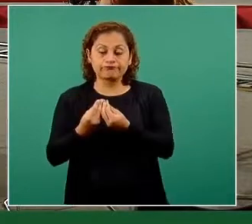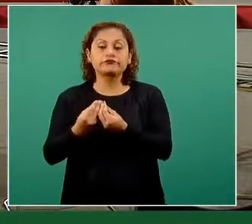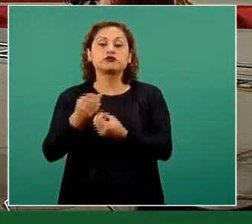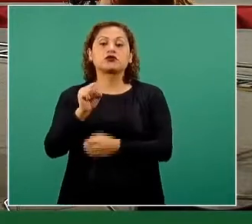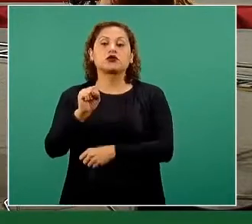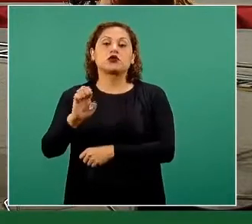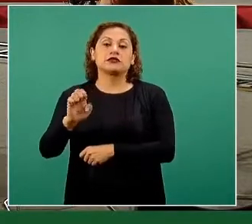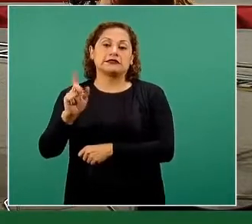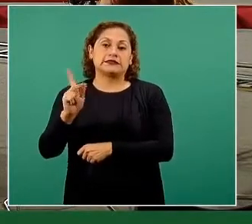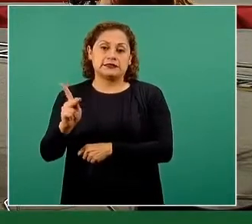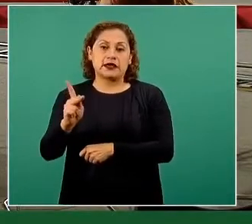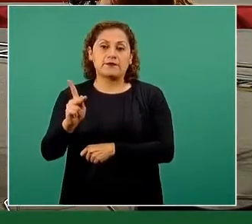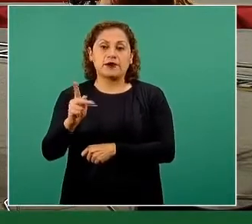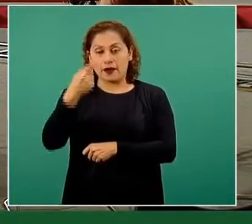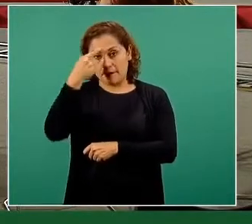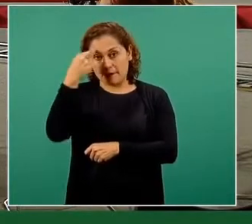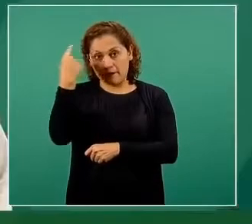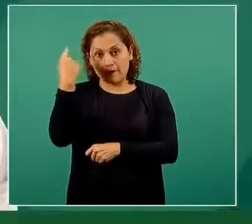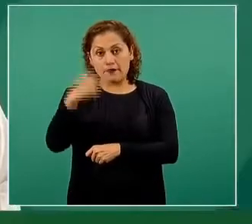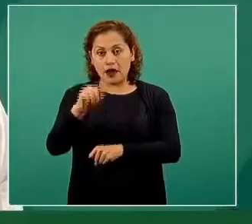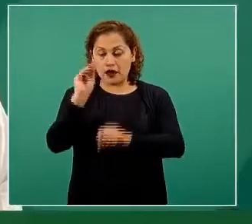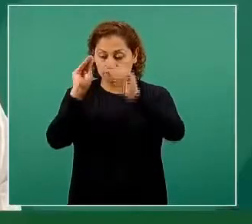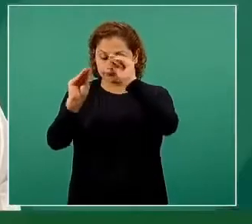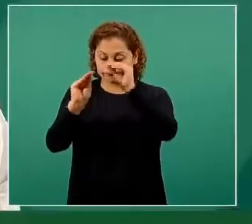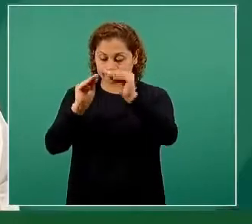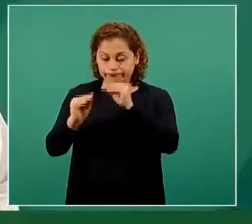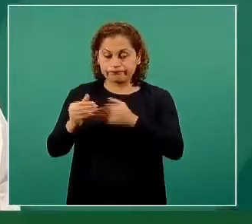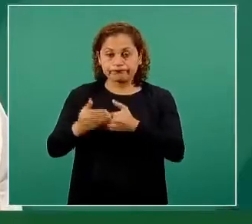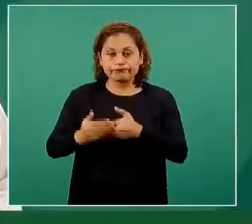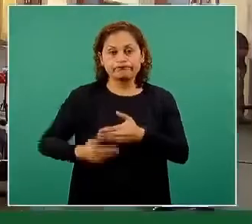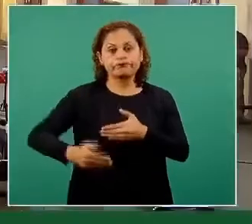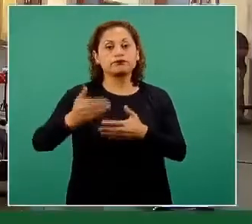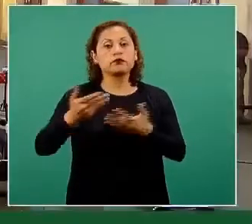y preparar los mecanismos para este proceso.